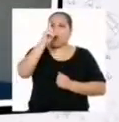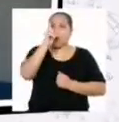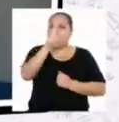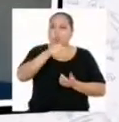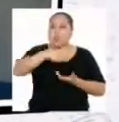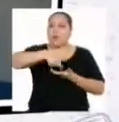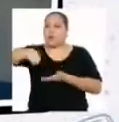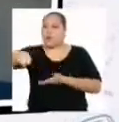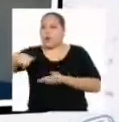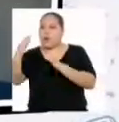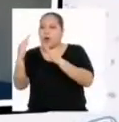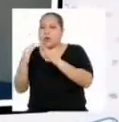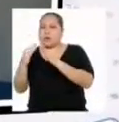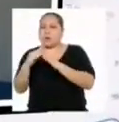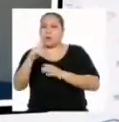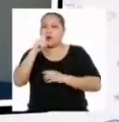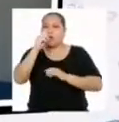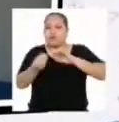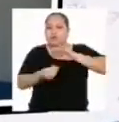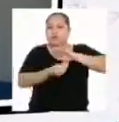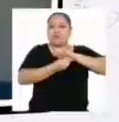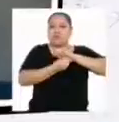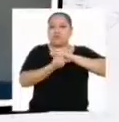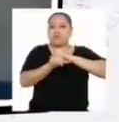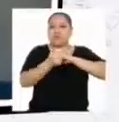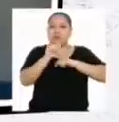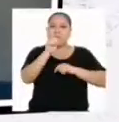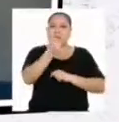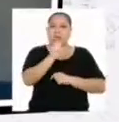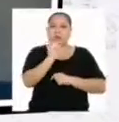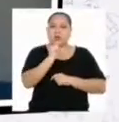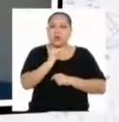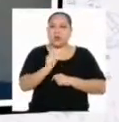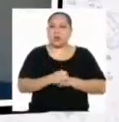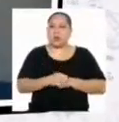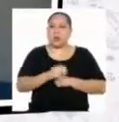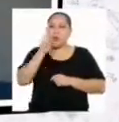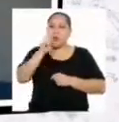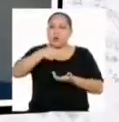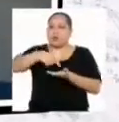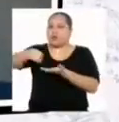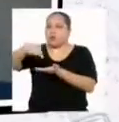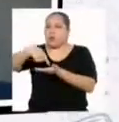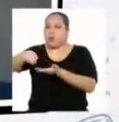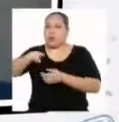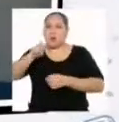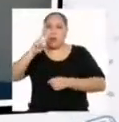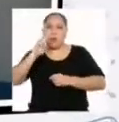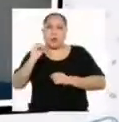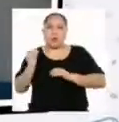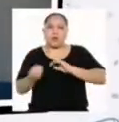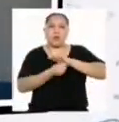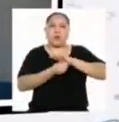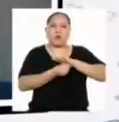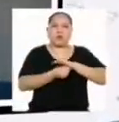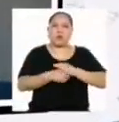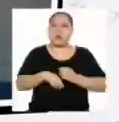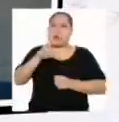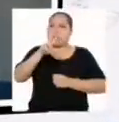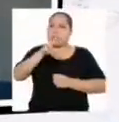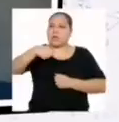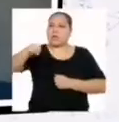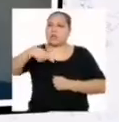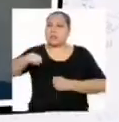envío a domicilio es un ingreso de 10 soles, y por dos envíos 20 soles, por tres